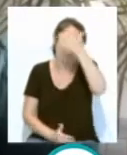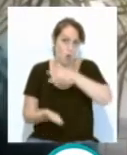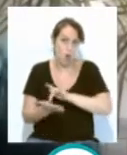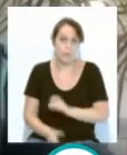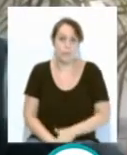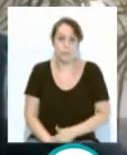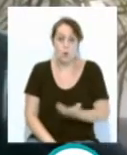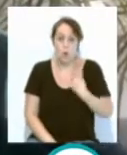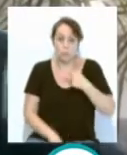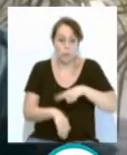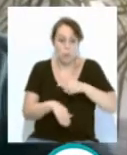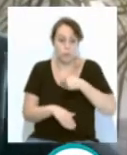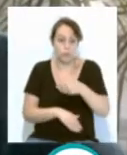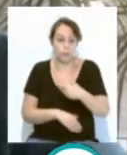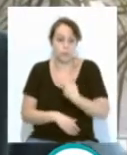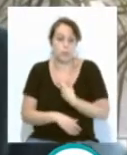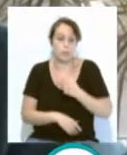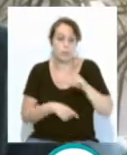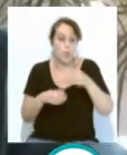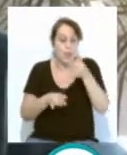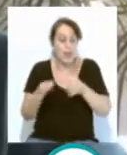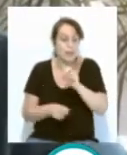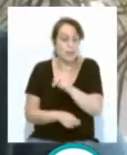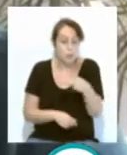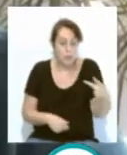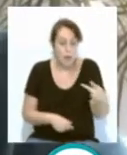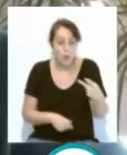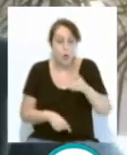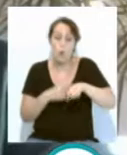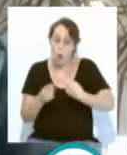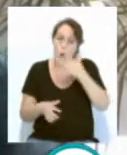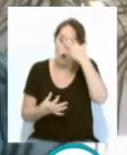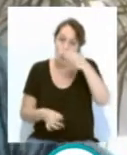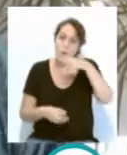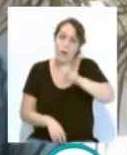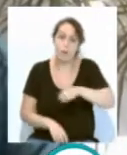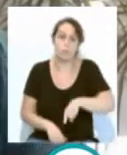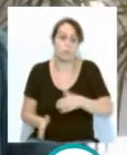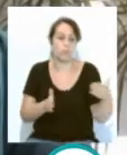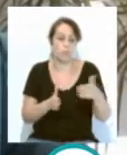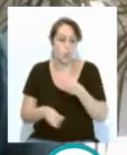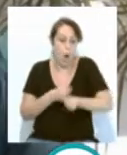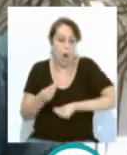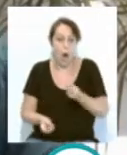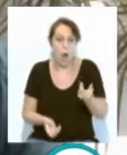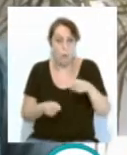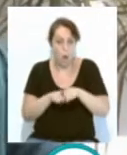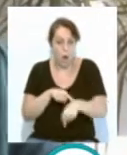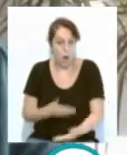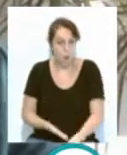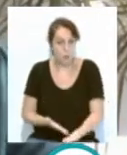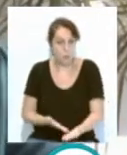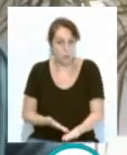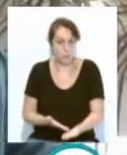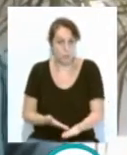y tras un resultado judicial resultaría lógico, pero bueno, que se haga en un momento como este, sobre todo por encima de lo que he